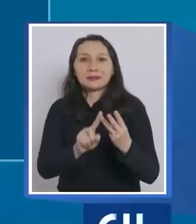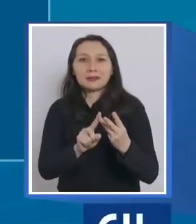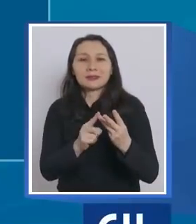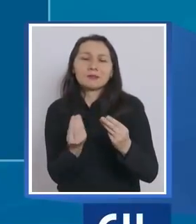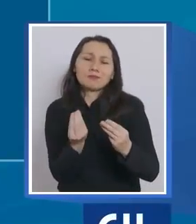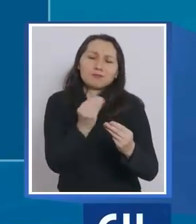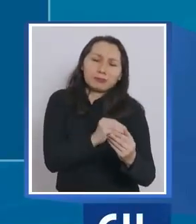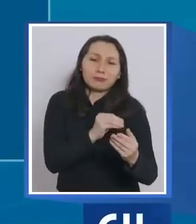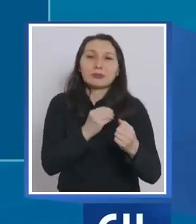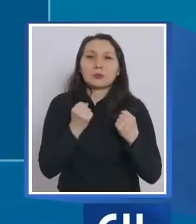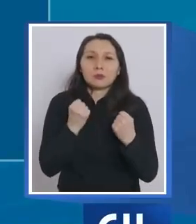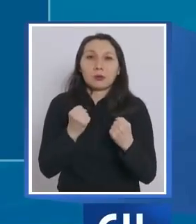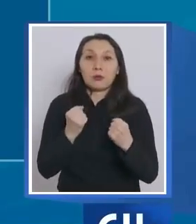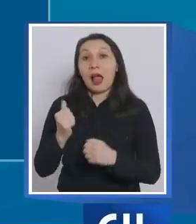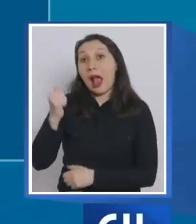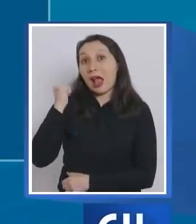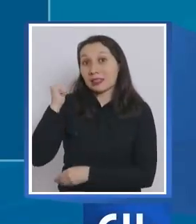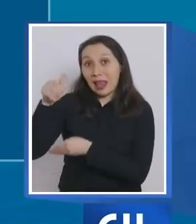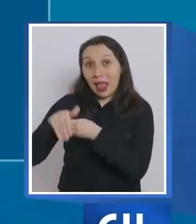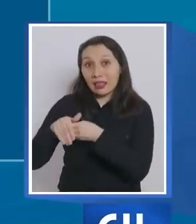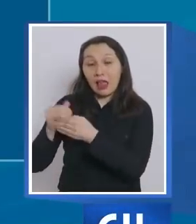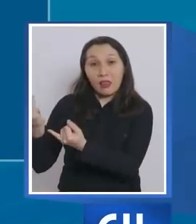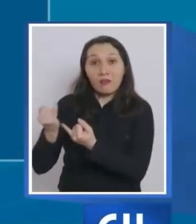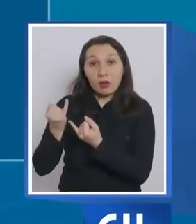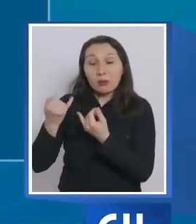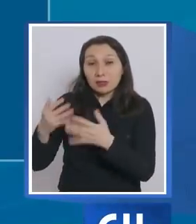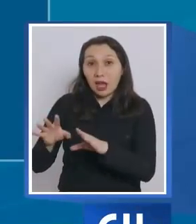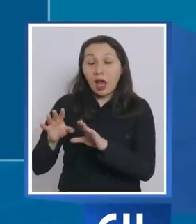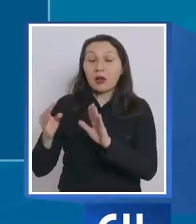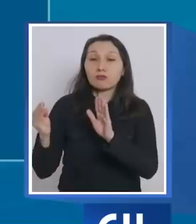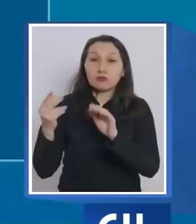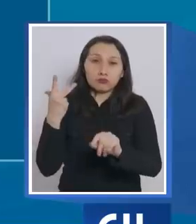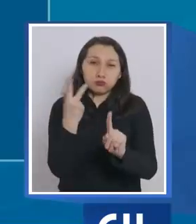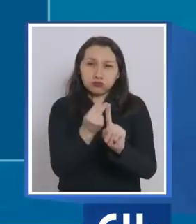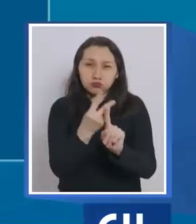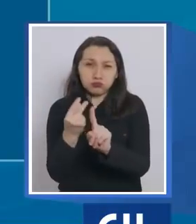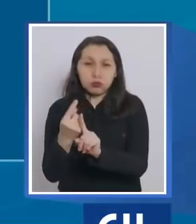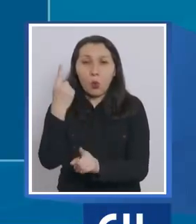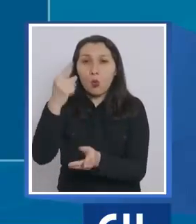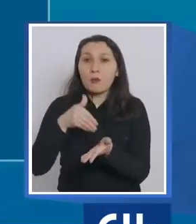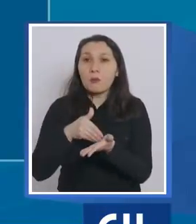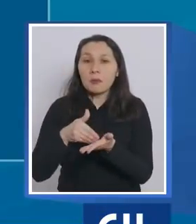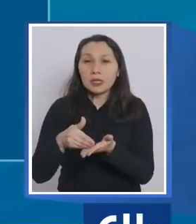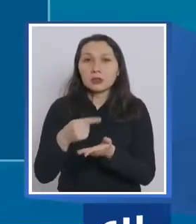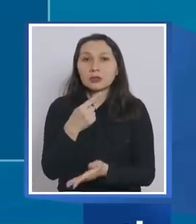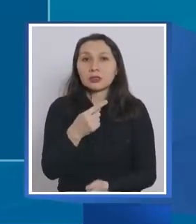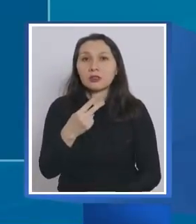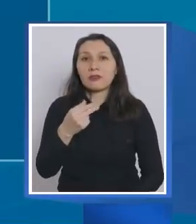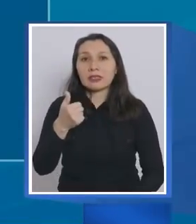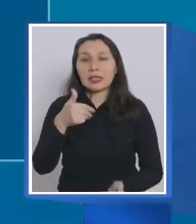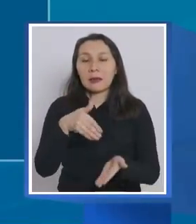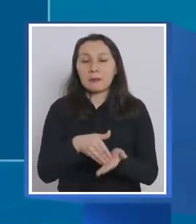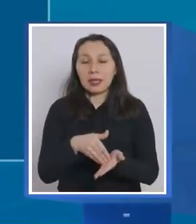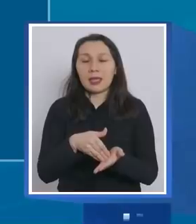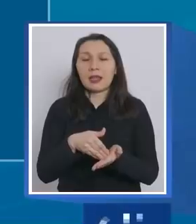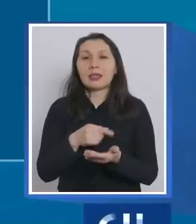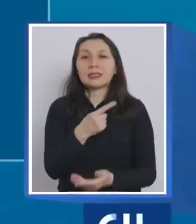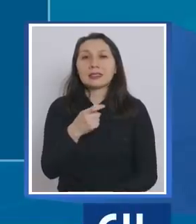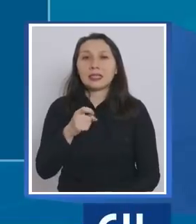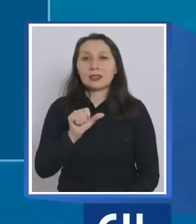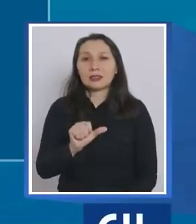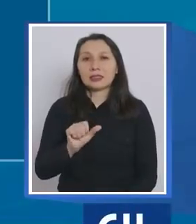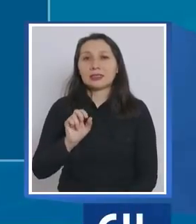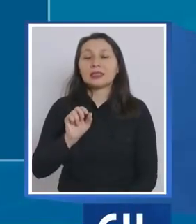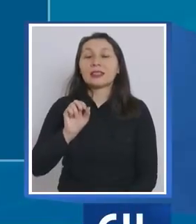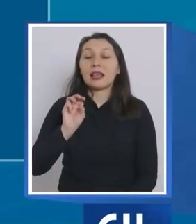de ayer en la tarde habíamos colocado un millón ciento veintiséis mil ciento